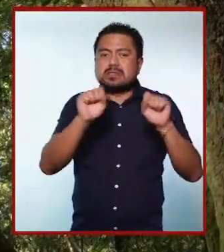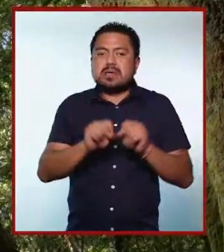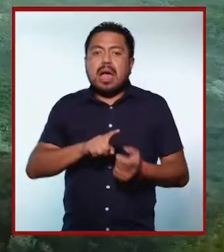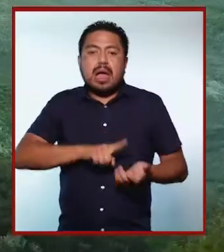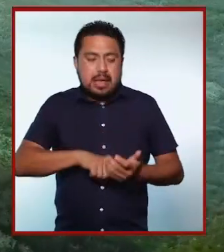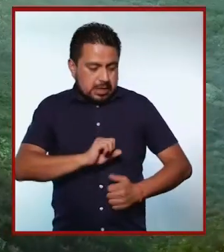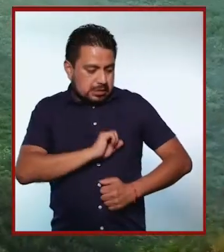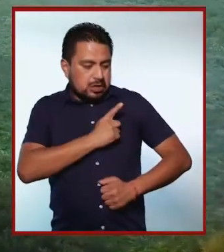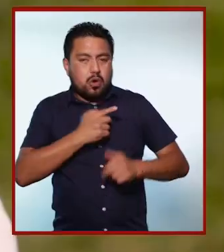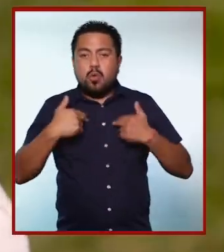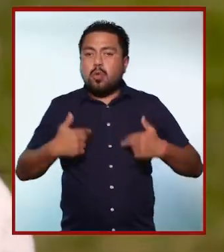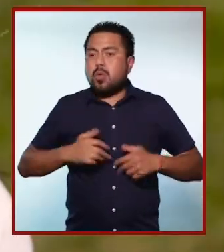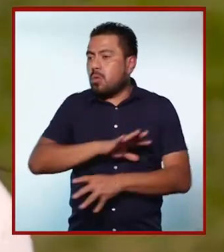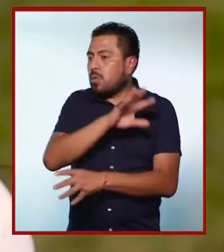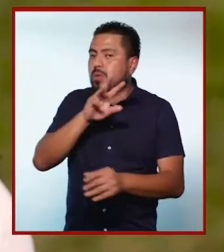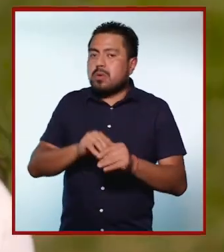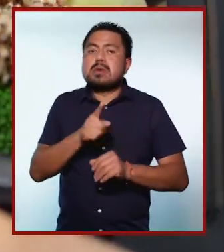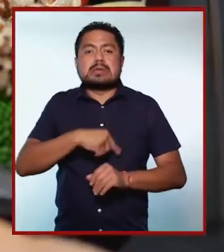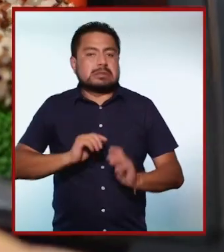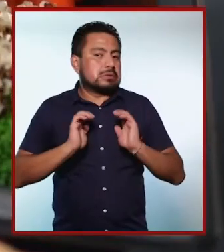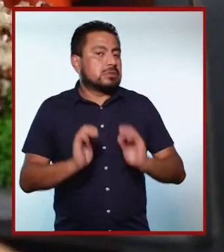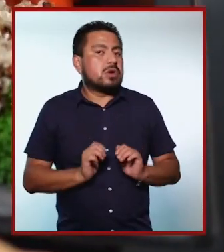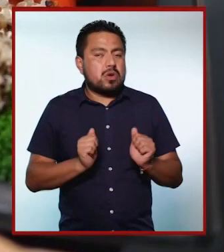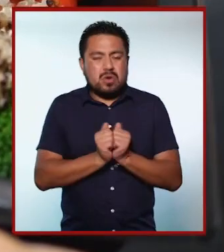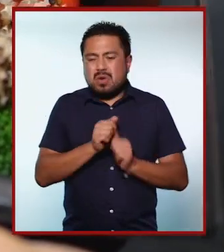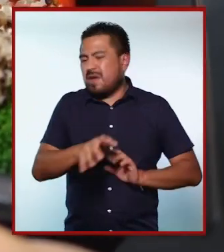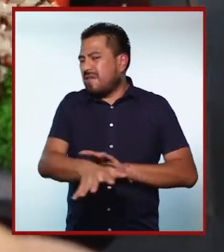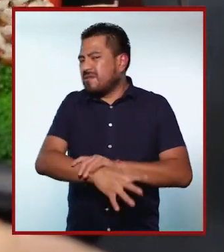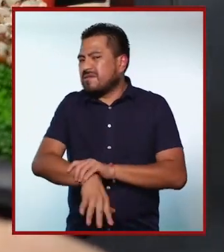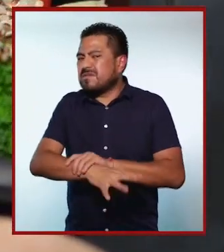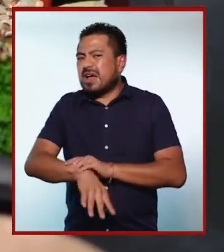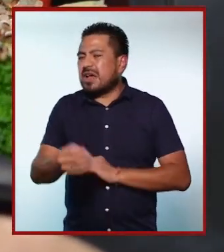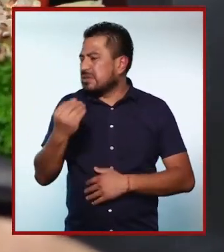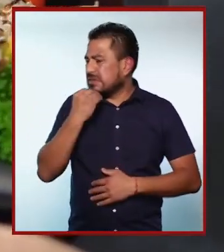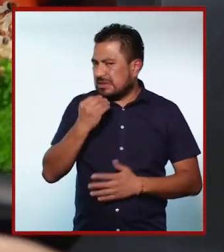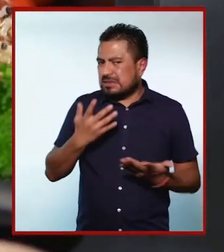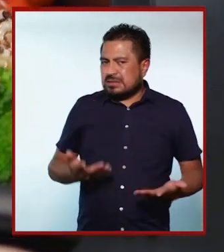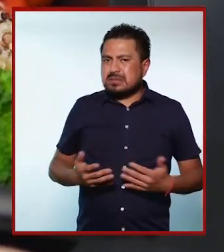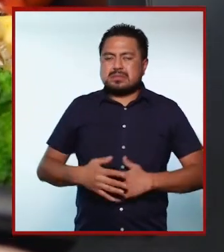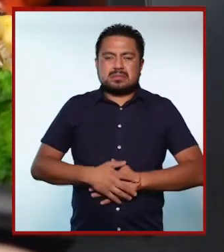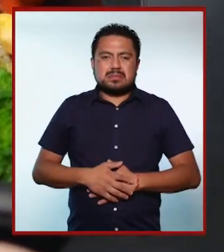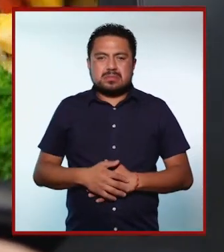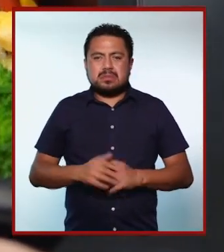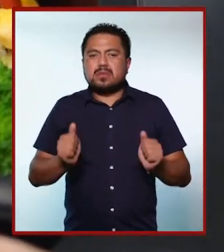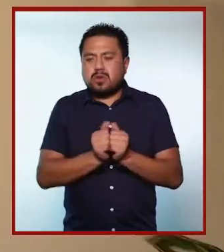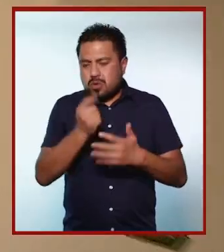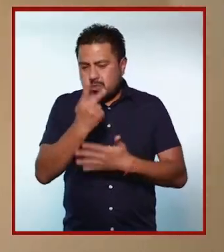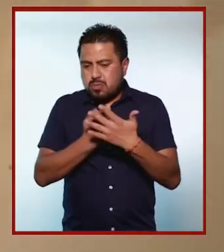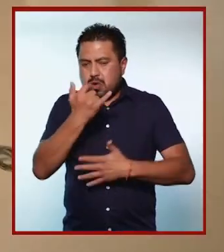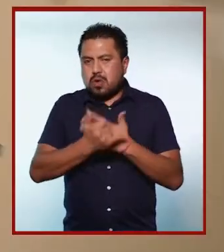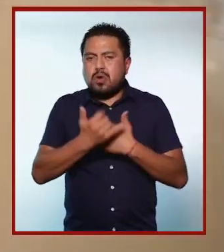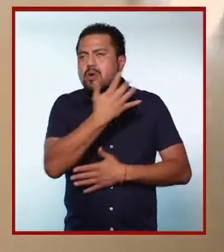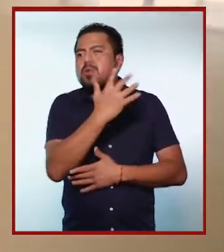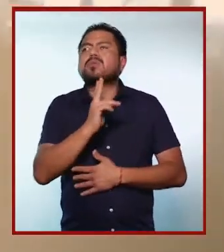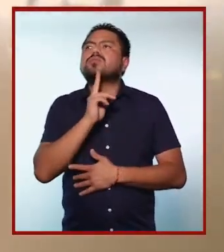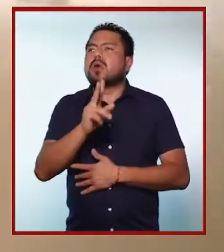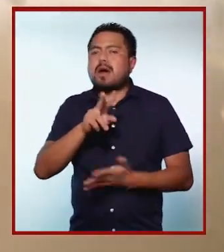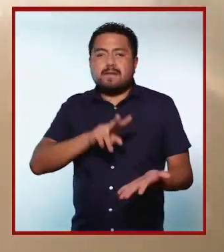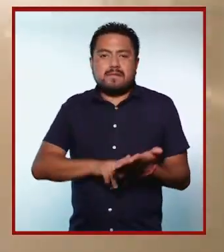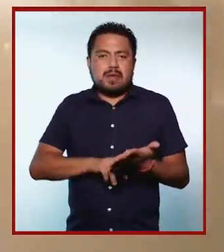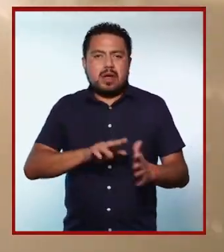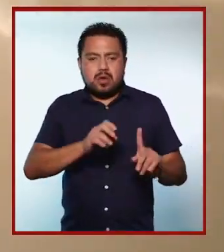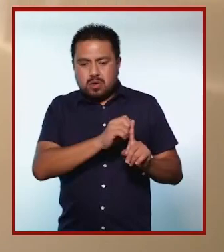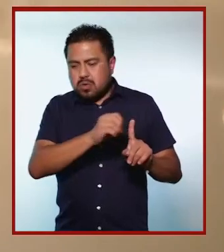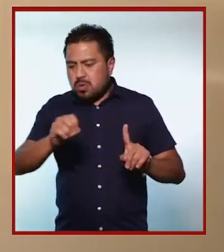ecosistemas es la salud de los seres humanos. Con el proyecto Voz